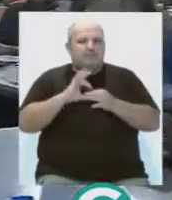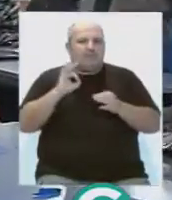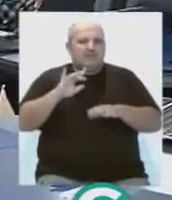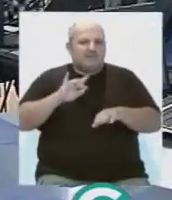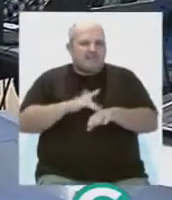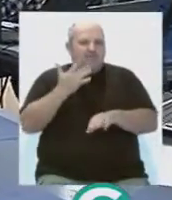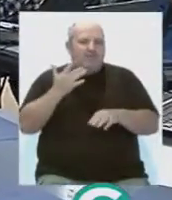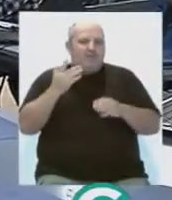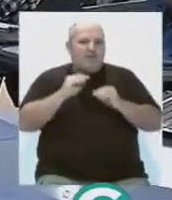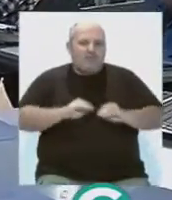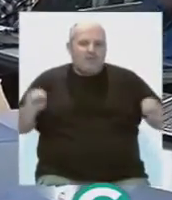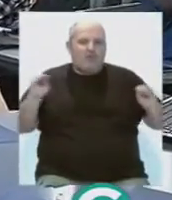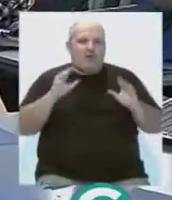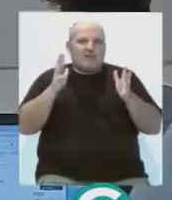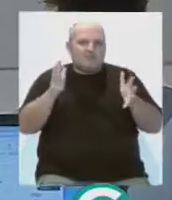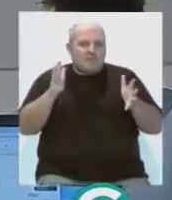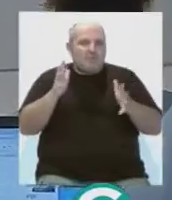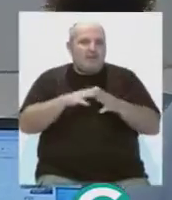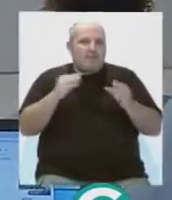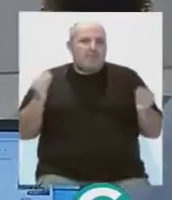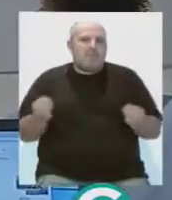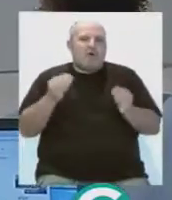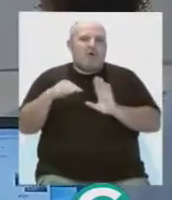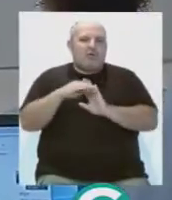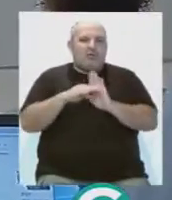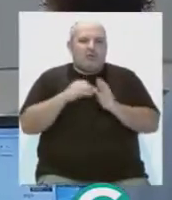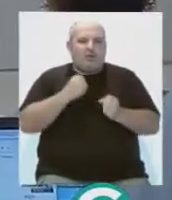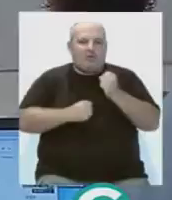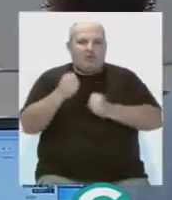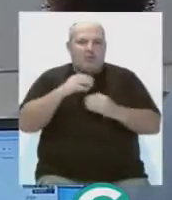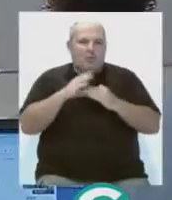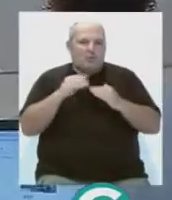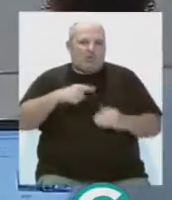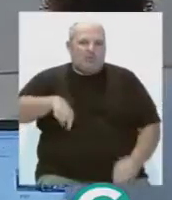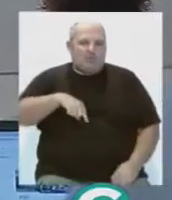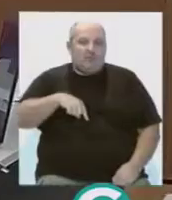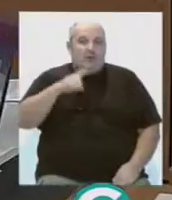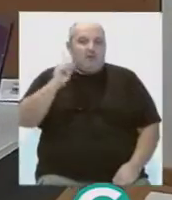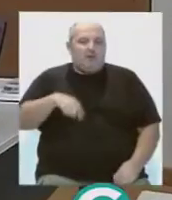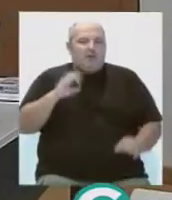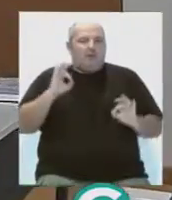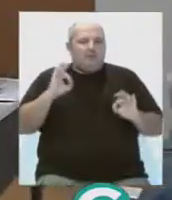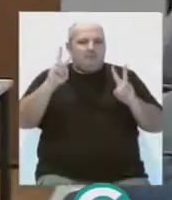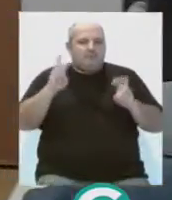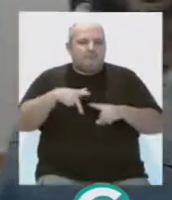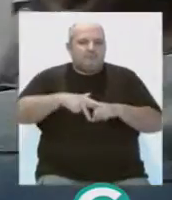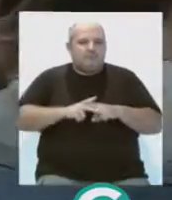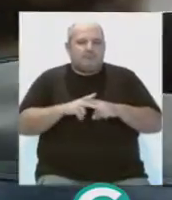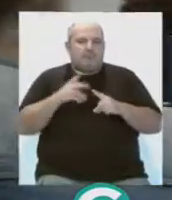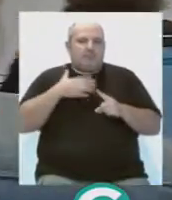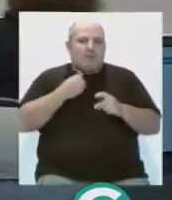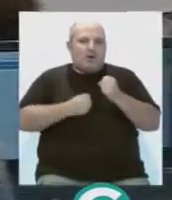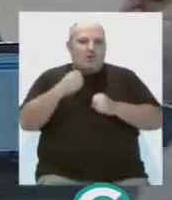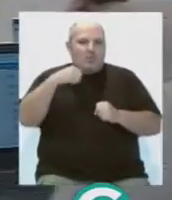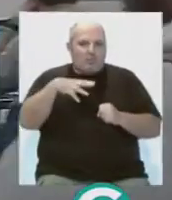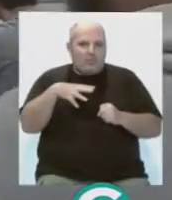sensibilización, formación y asesoramiento para mejorar las condiciones económicas de los usuarios. Además, imparten una serie de talleres sobre ahorro de